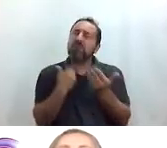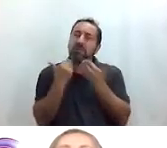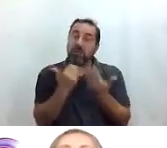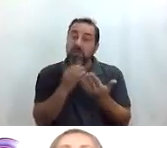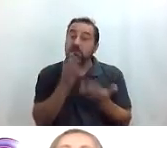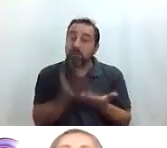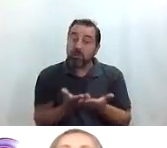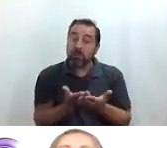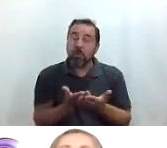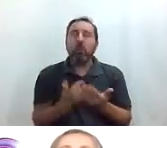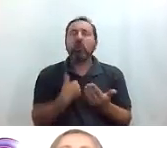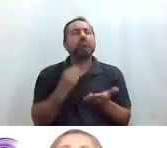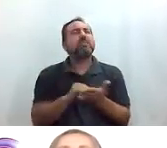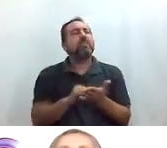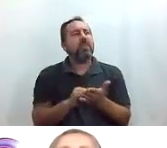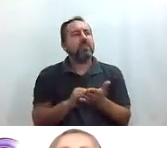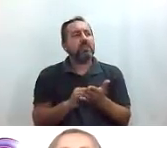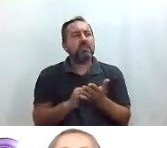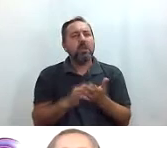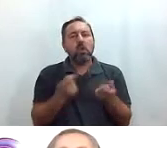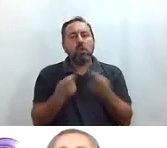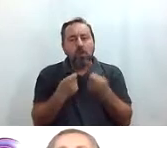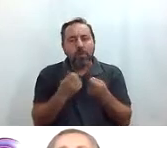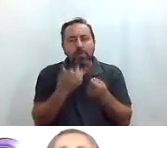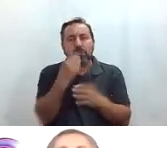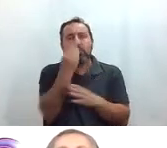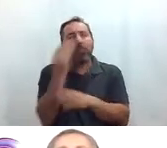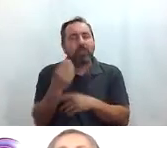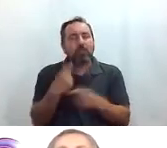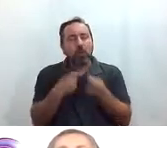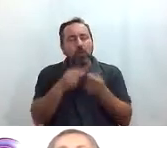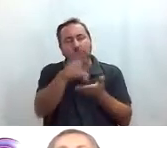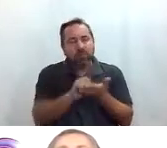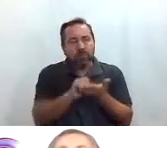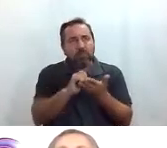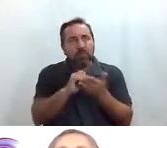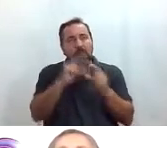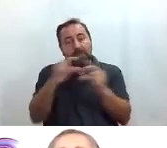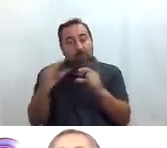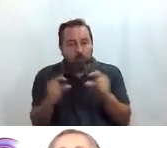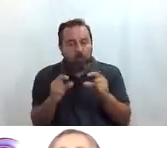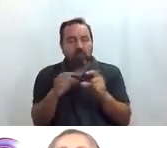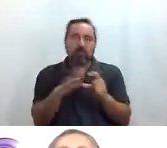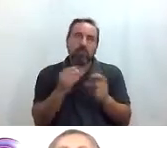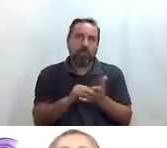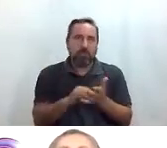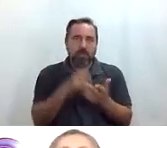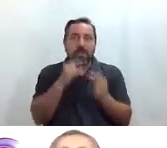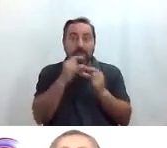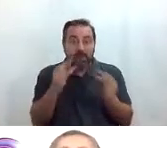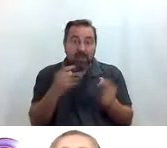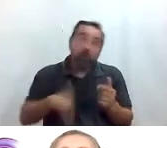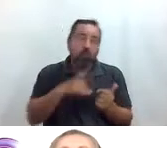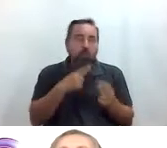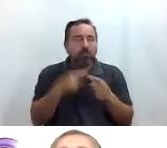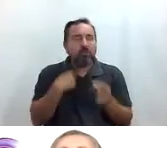yo lo que hago muchas veces es comprarme miniaturas de los monumentos que visitamos pero a veces tampoco puedes porque caramba comprarte miniaturas de todo